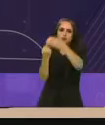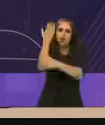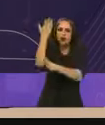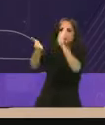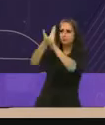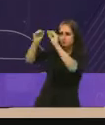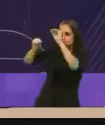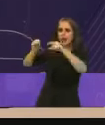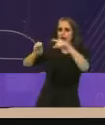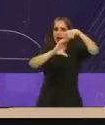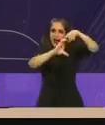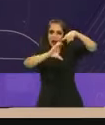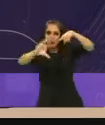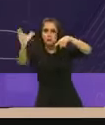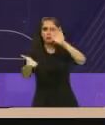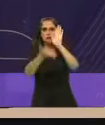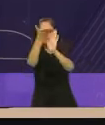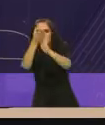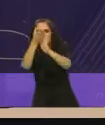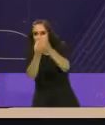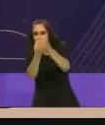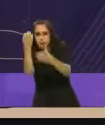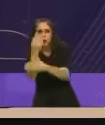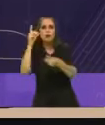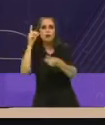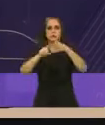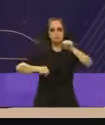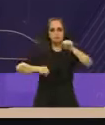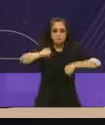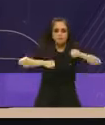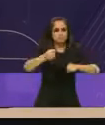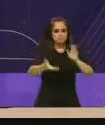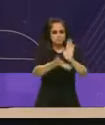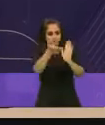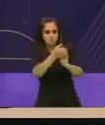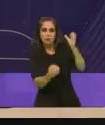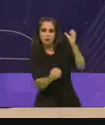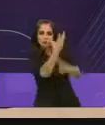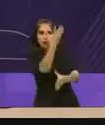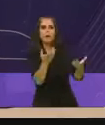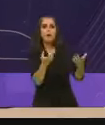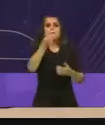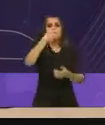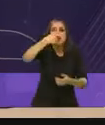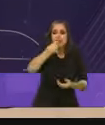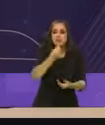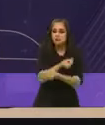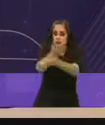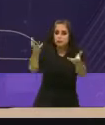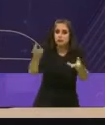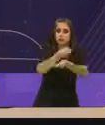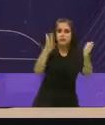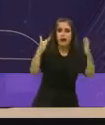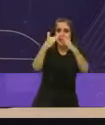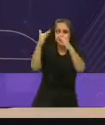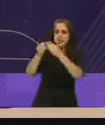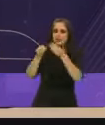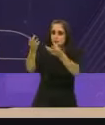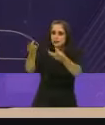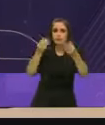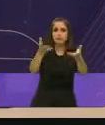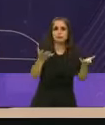Cablebus y de la ciclovía. Ojo que ya estoy hablando de propuestas de movilidad. Familia por familia, una ciudad